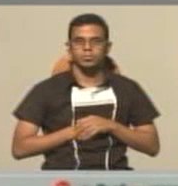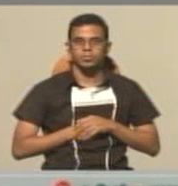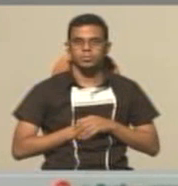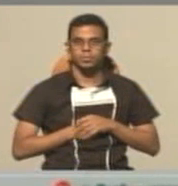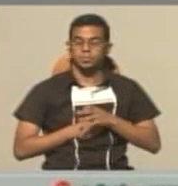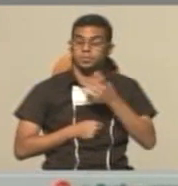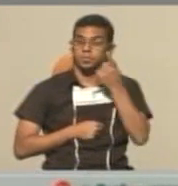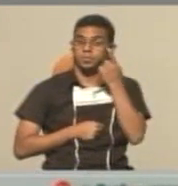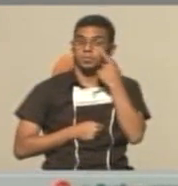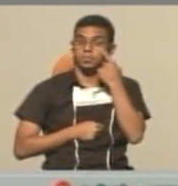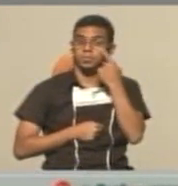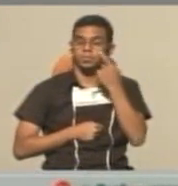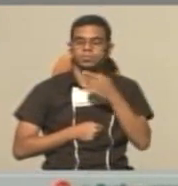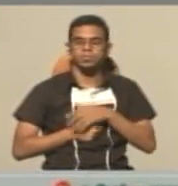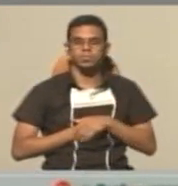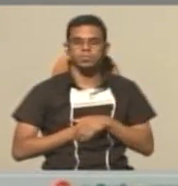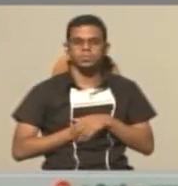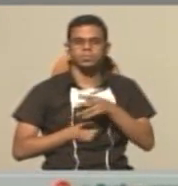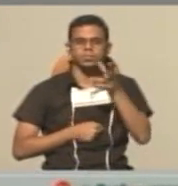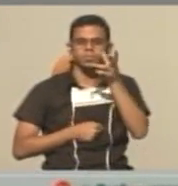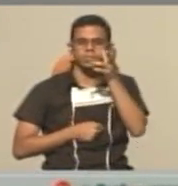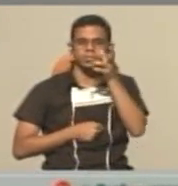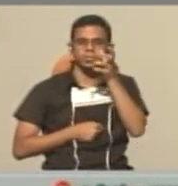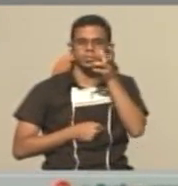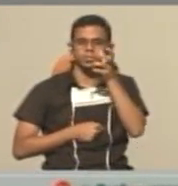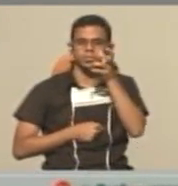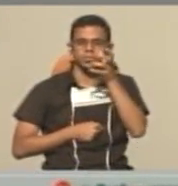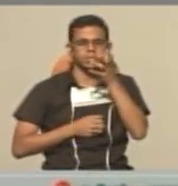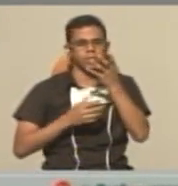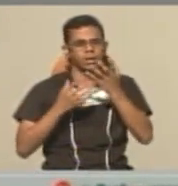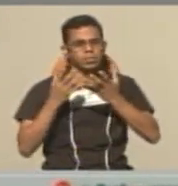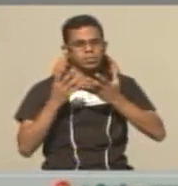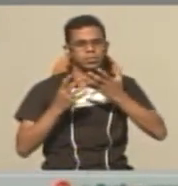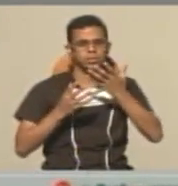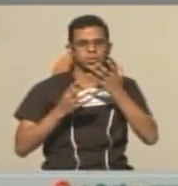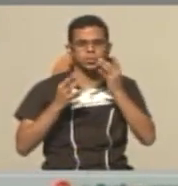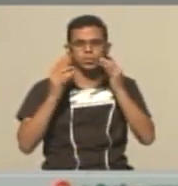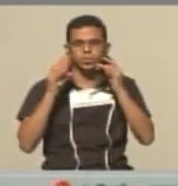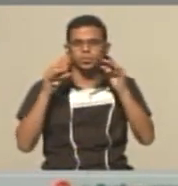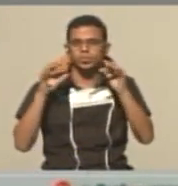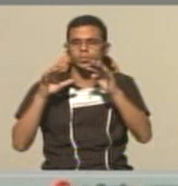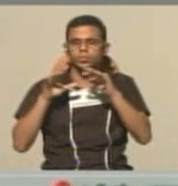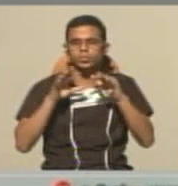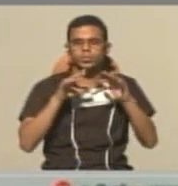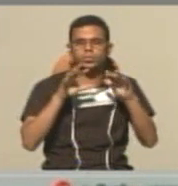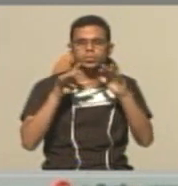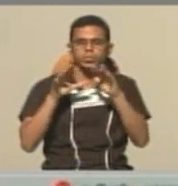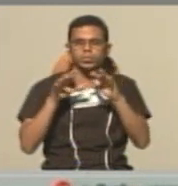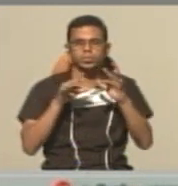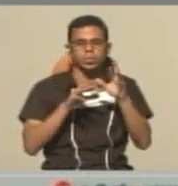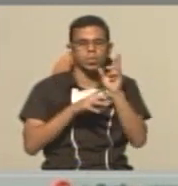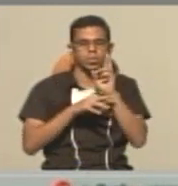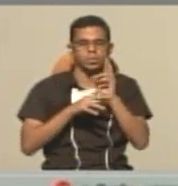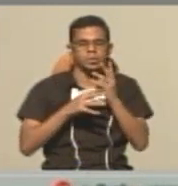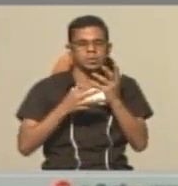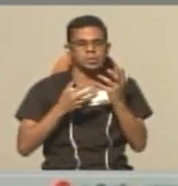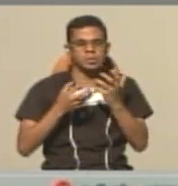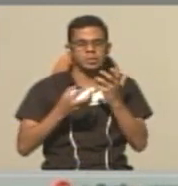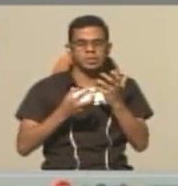Fíjense que se escucha una especie de zumbido o ruido técnico,